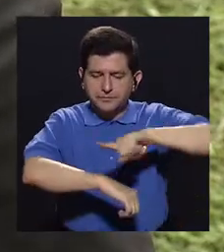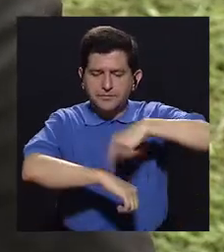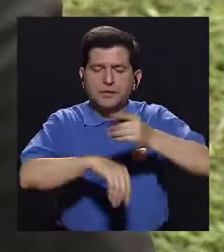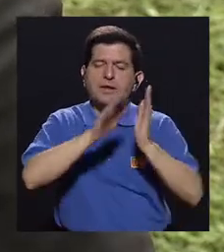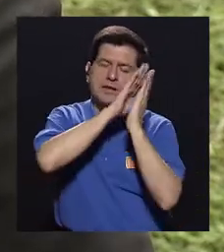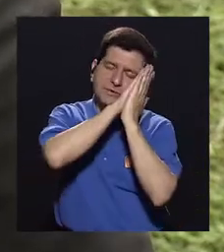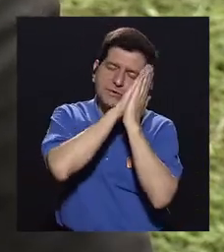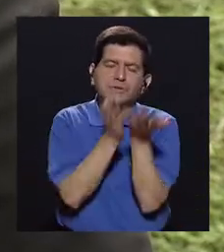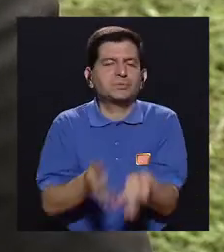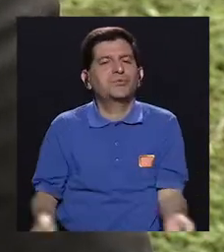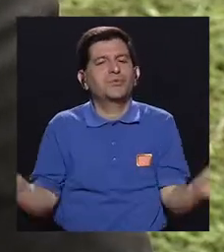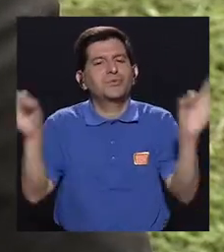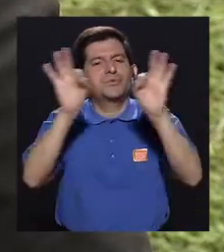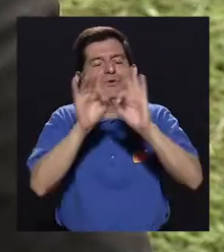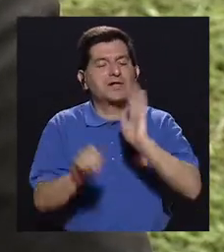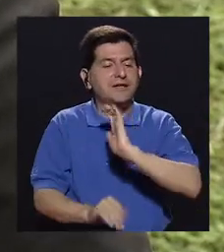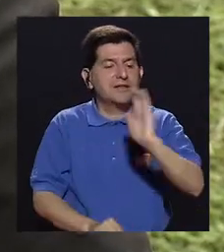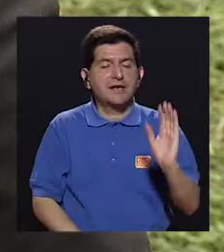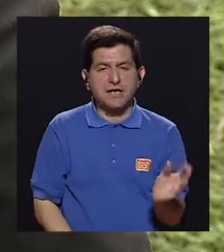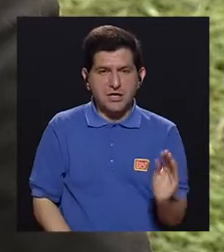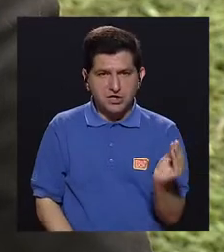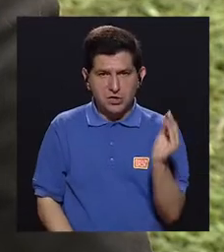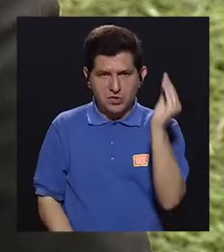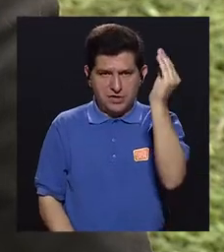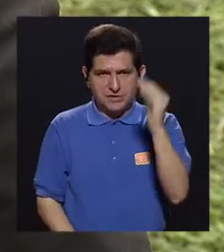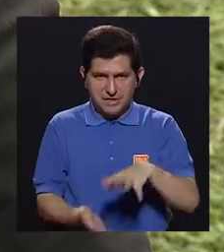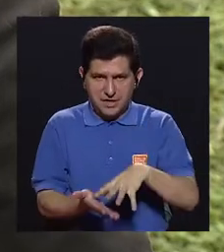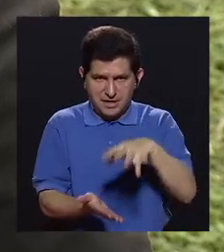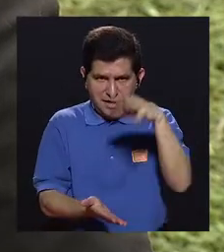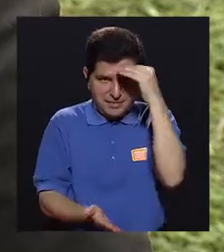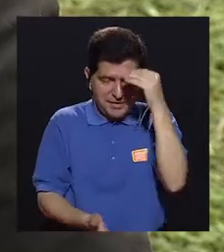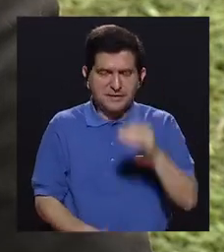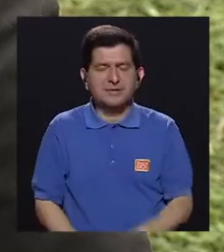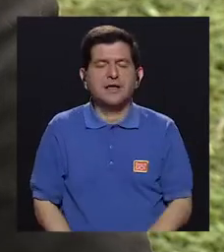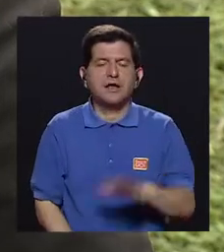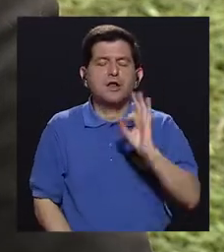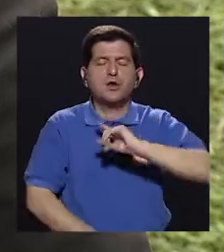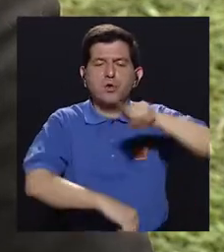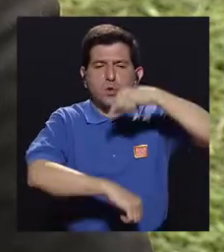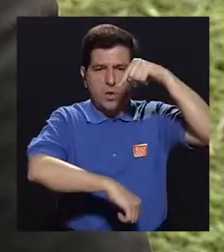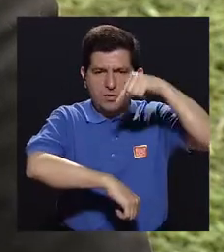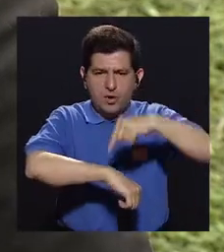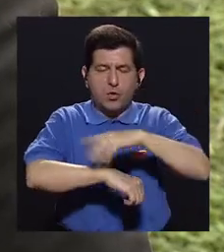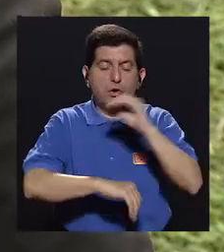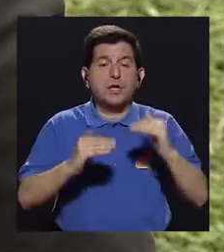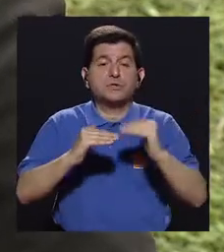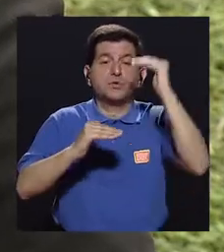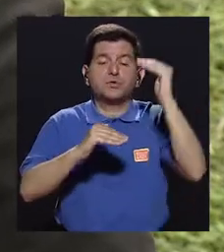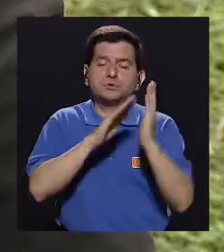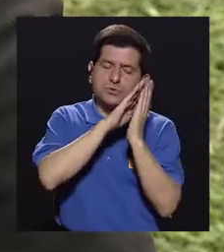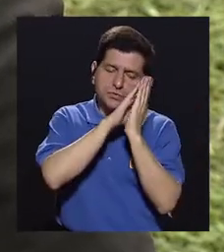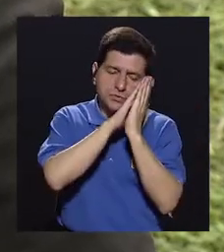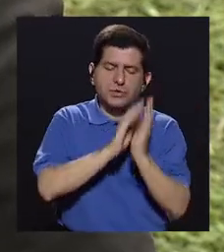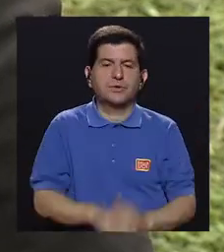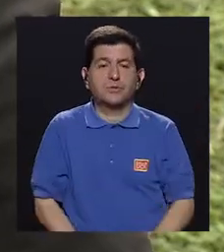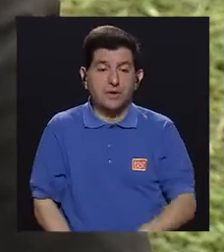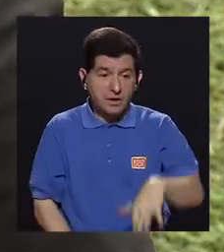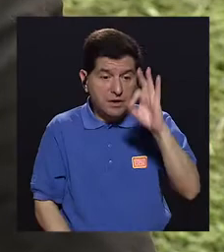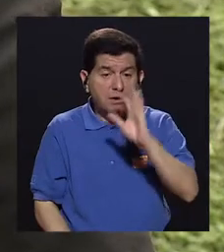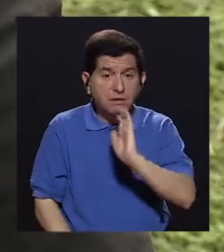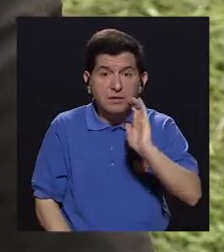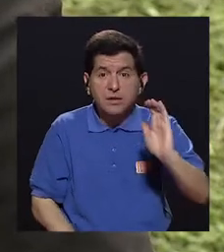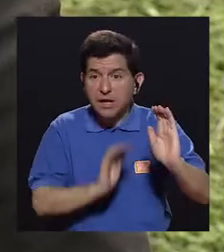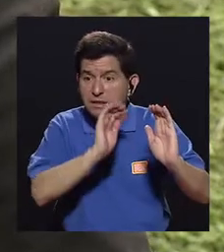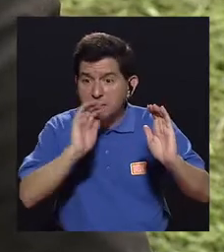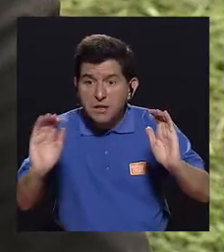sueño. Es muy importante que un niño en crecimiento que está aprendiendo duerma al menos nueve horas o más. Y hemos encontrado que los